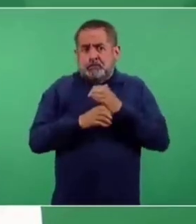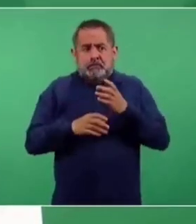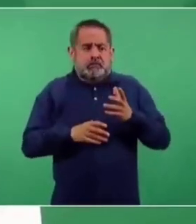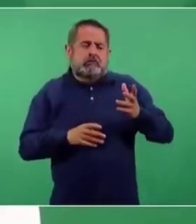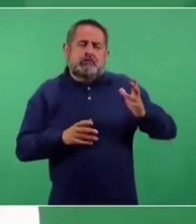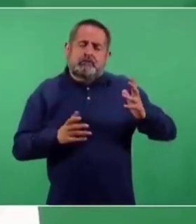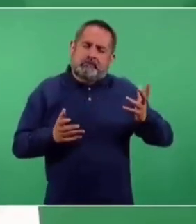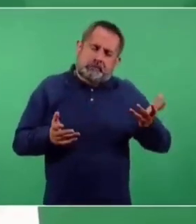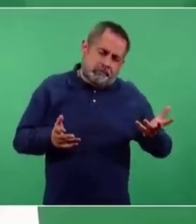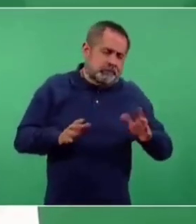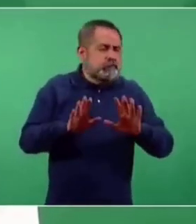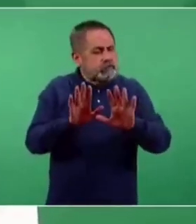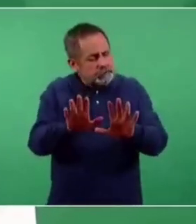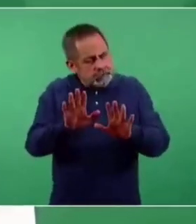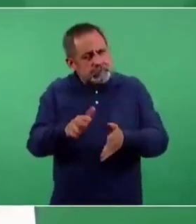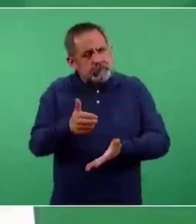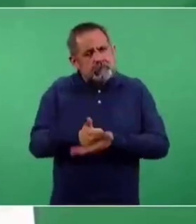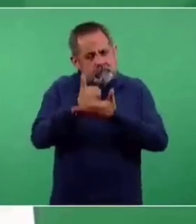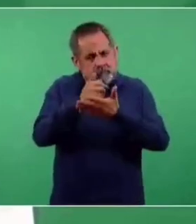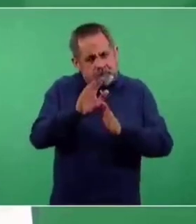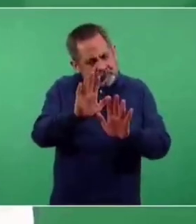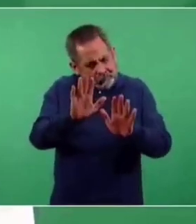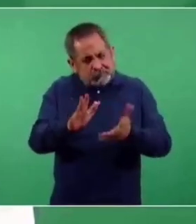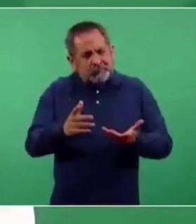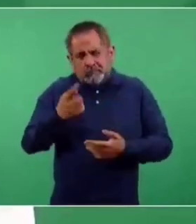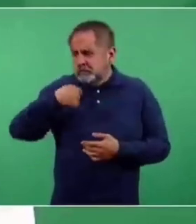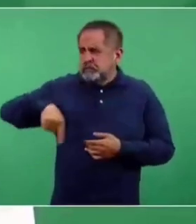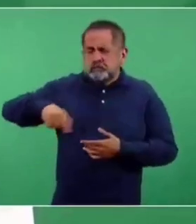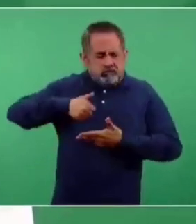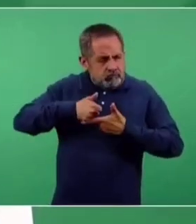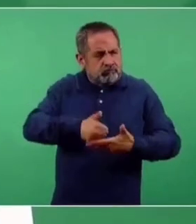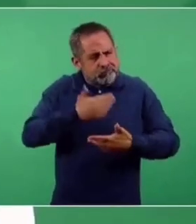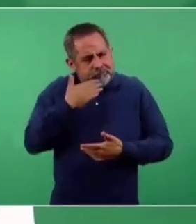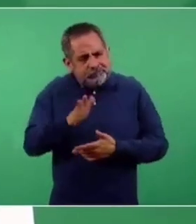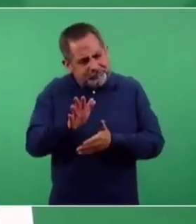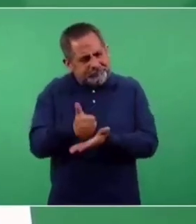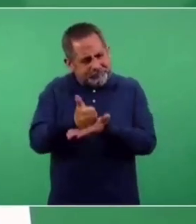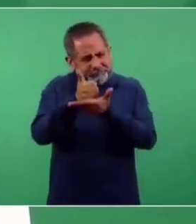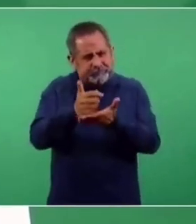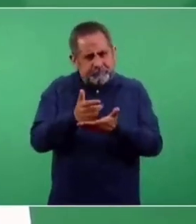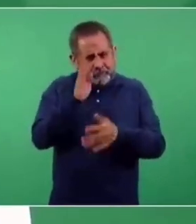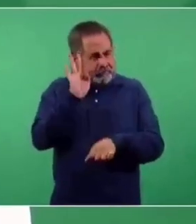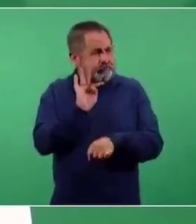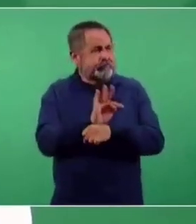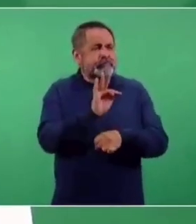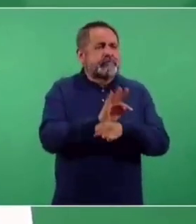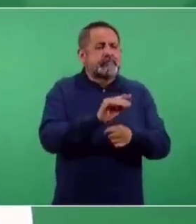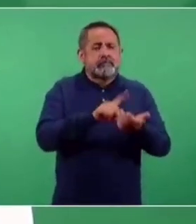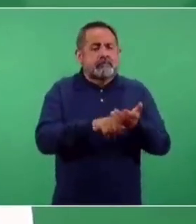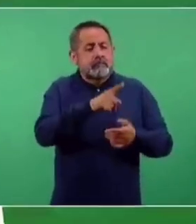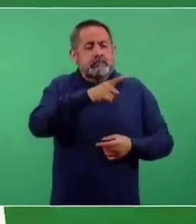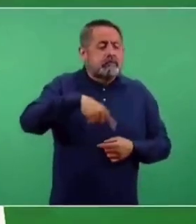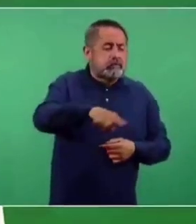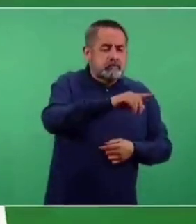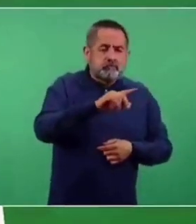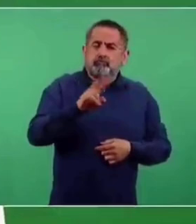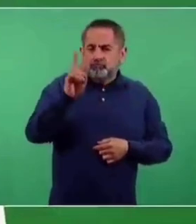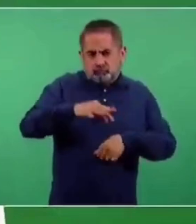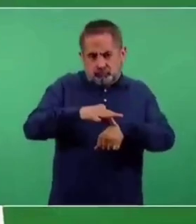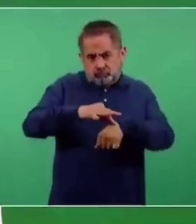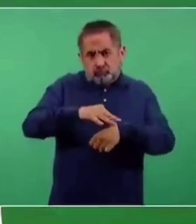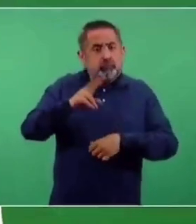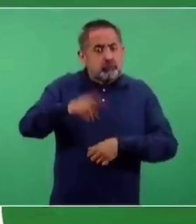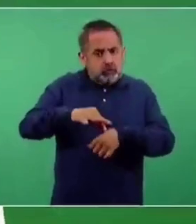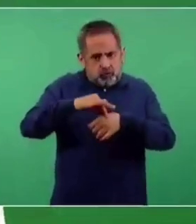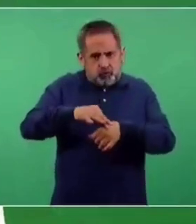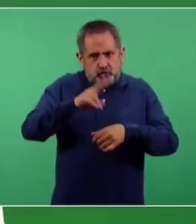ayúdenos a ayudar a que sea adecuadamente protegida la población que sí está en la condición